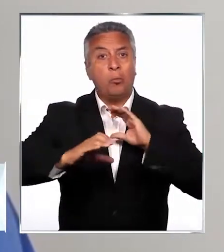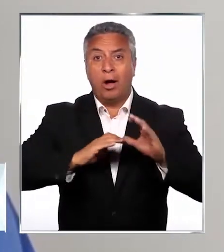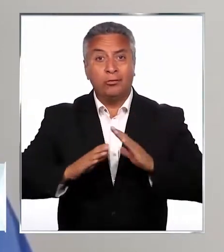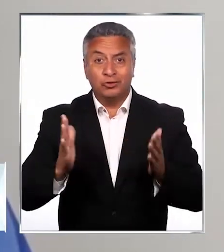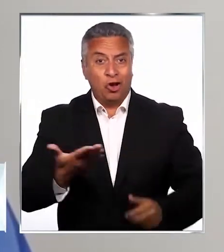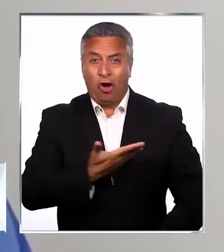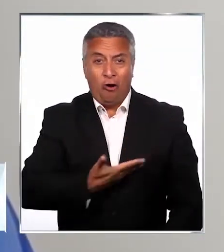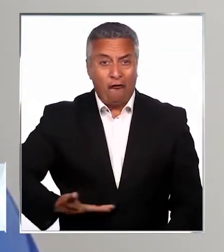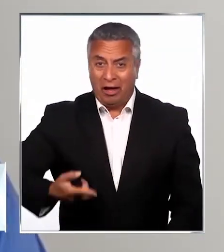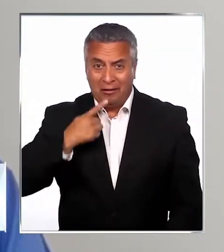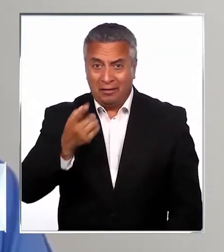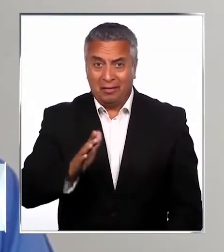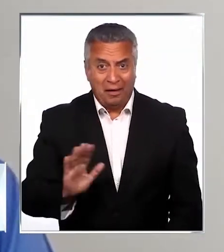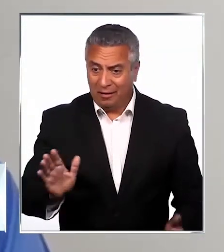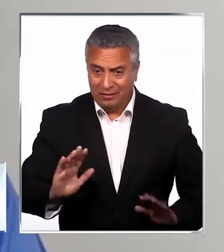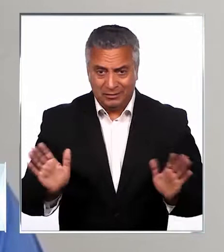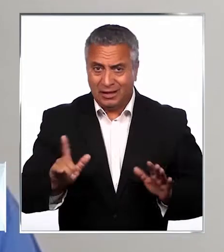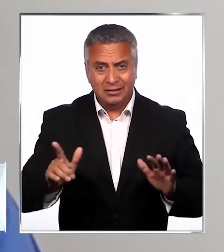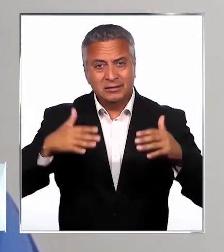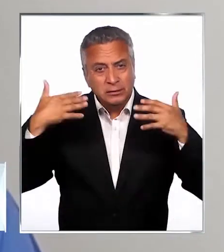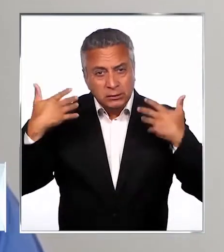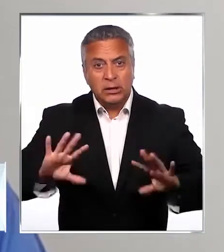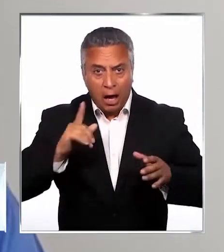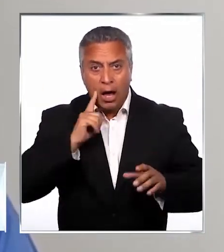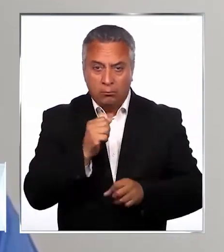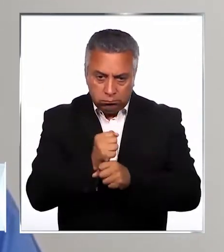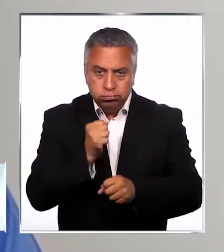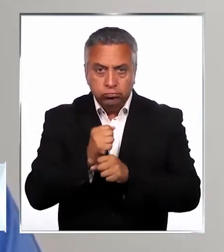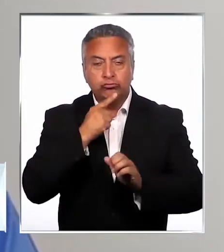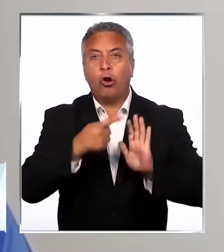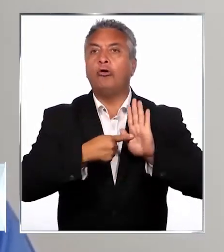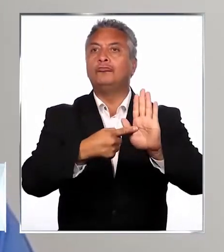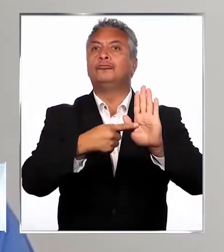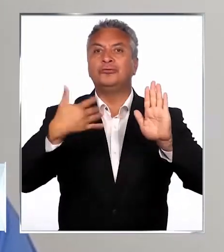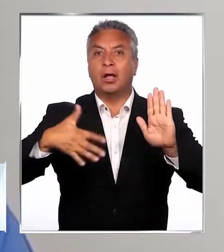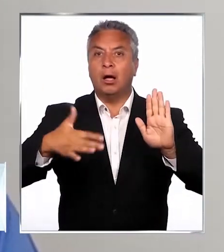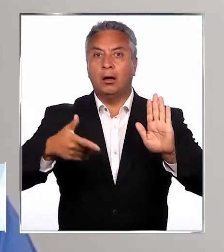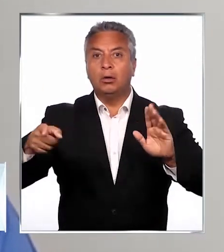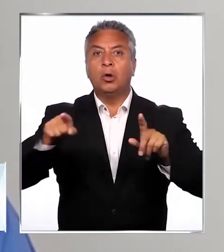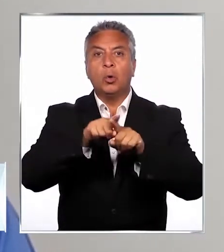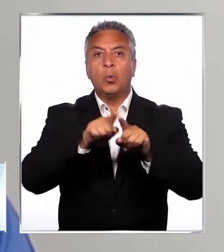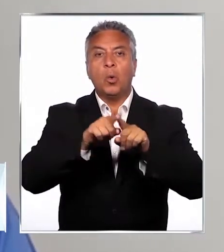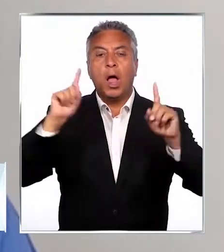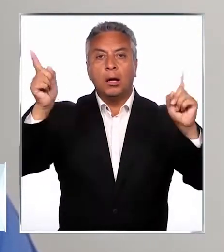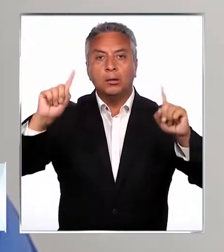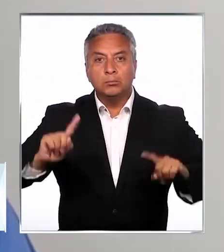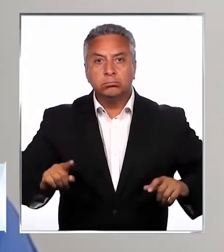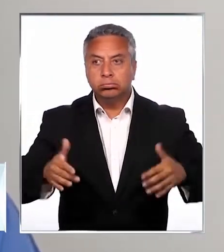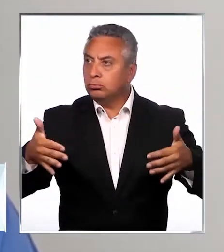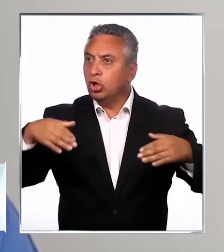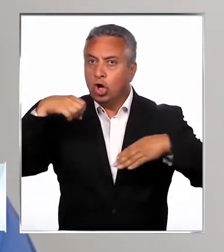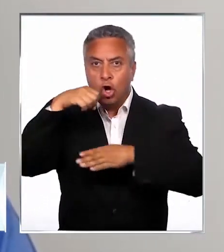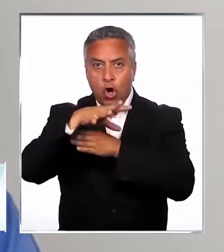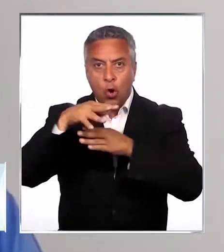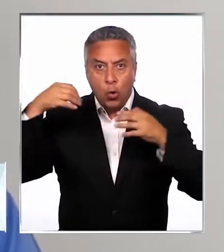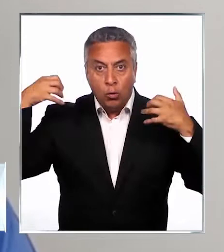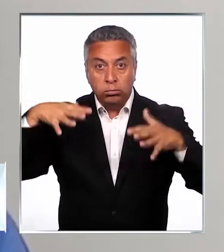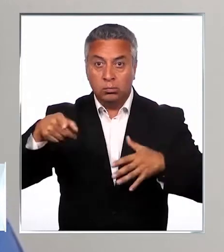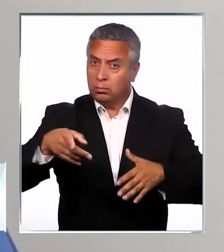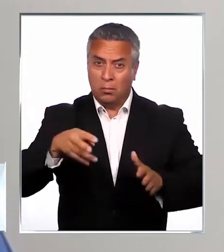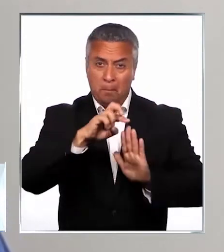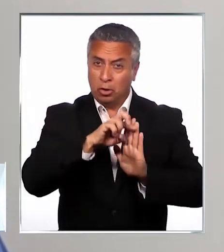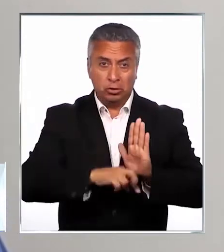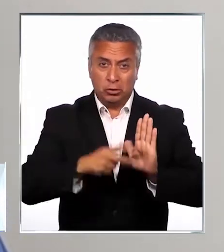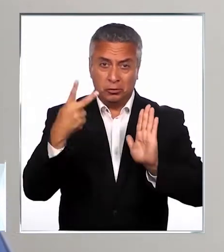que incluye acciones que ya están en ejecución, como por ejemplo la electrificación de Colchane. Es un